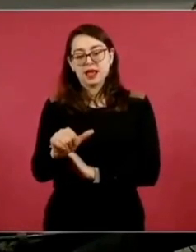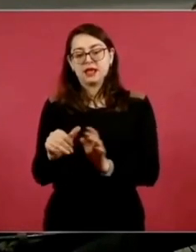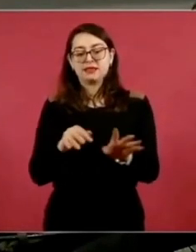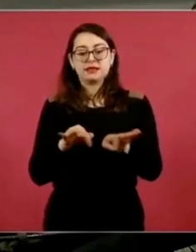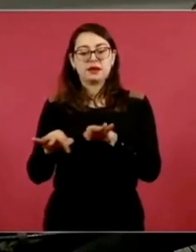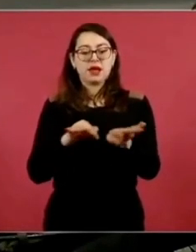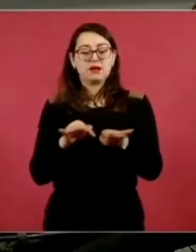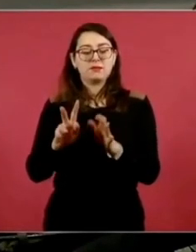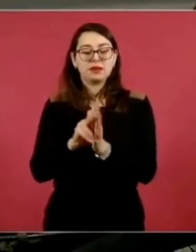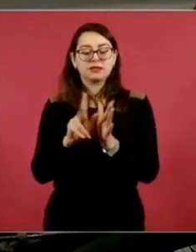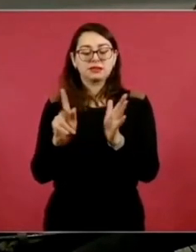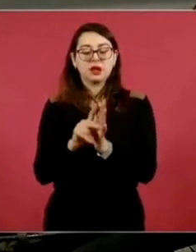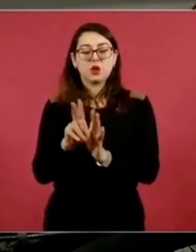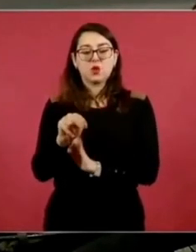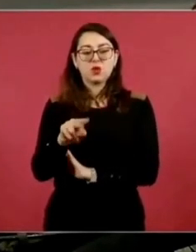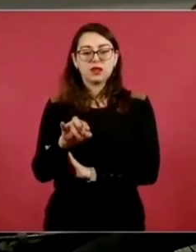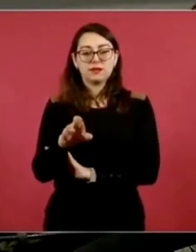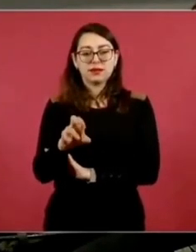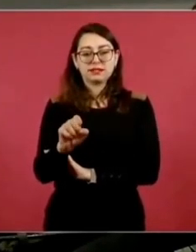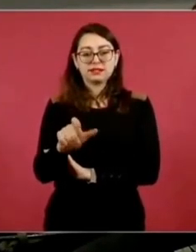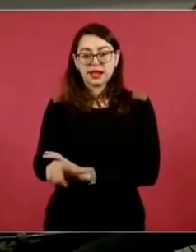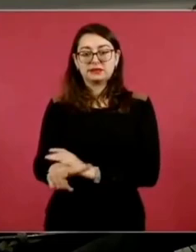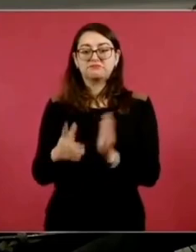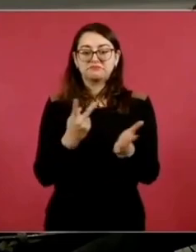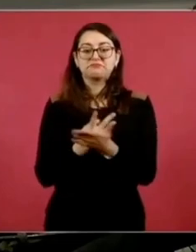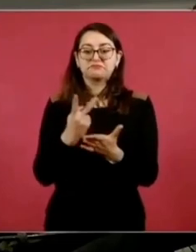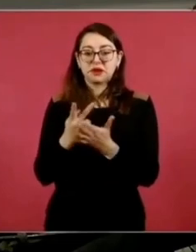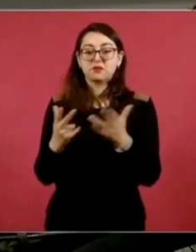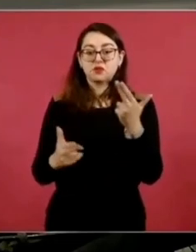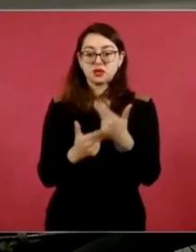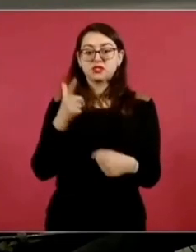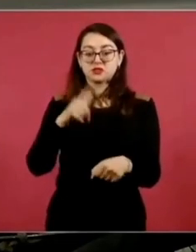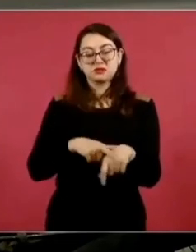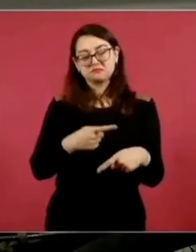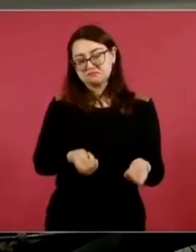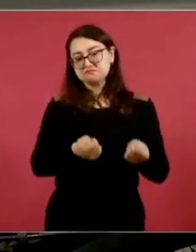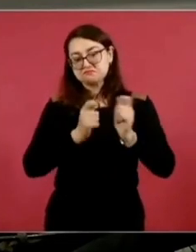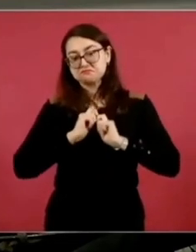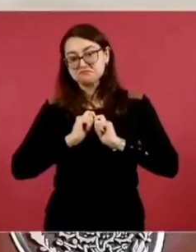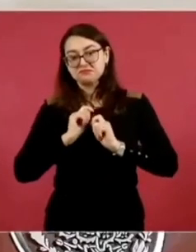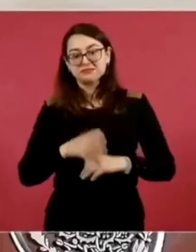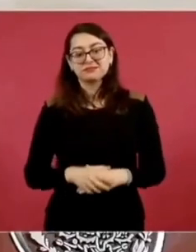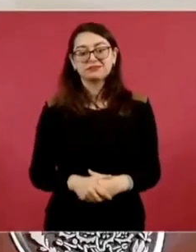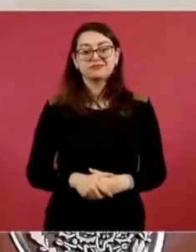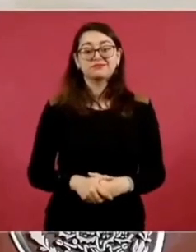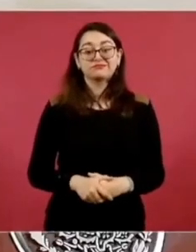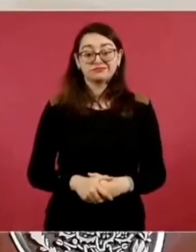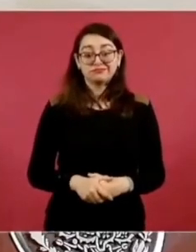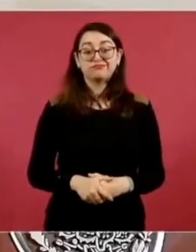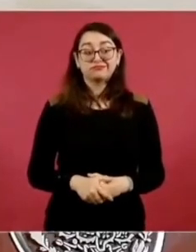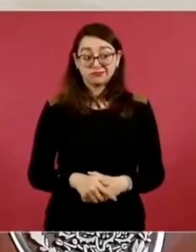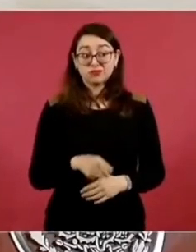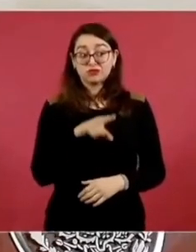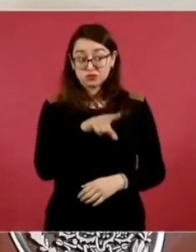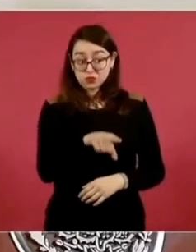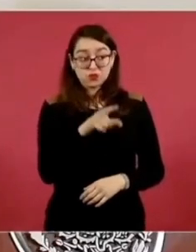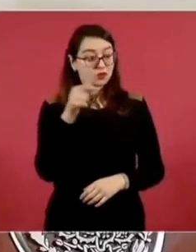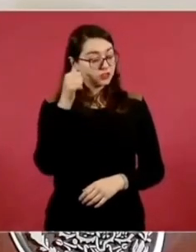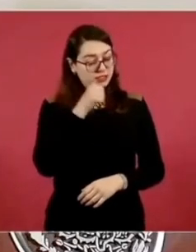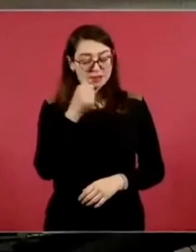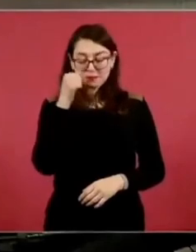Nacional de Periodismo en Crónica. pues cuando puedas, estás aquí con nosotros, siempre.